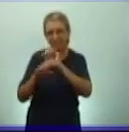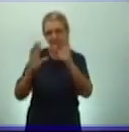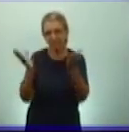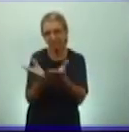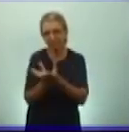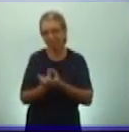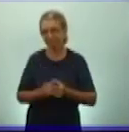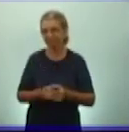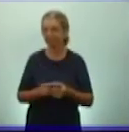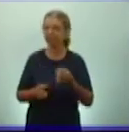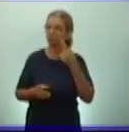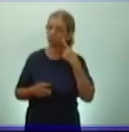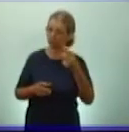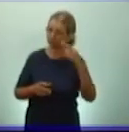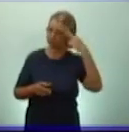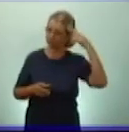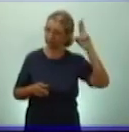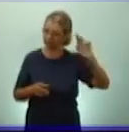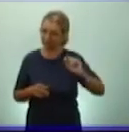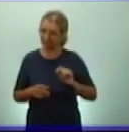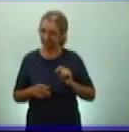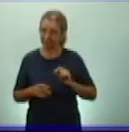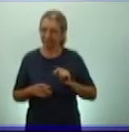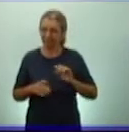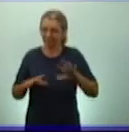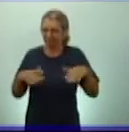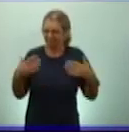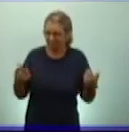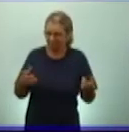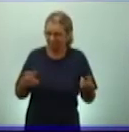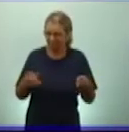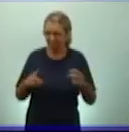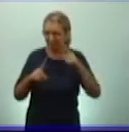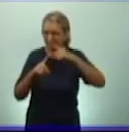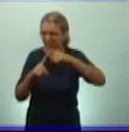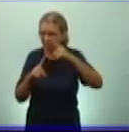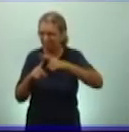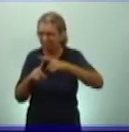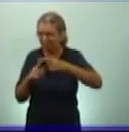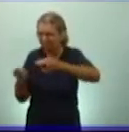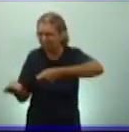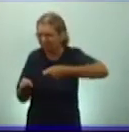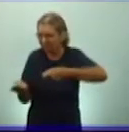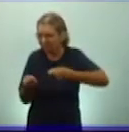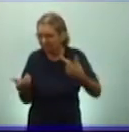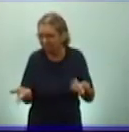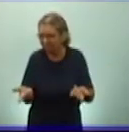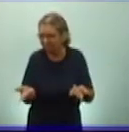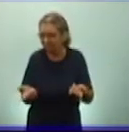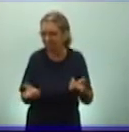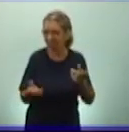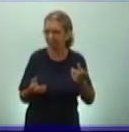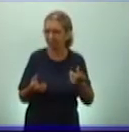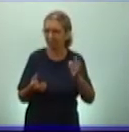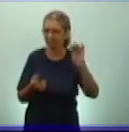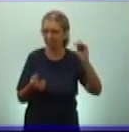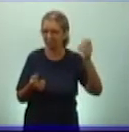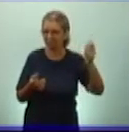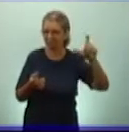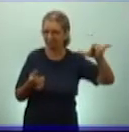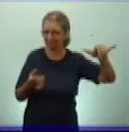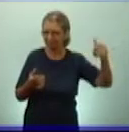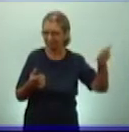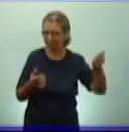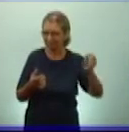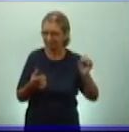Bueno, ¿recuerdan ustedes, muchachos, cuáles fueron las técnicas utilizadas por los mayas y por los aztecas? Claro, a partir